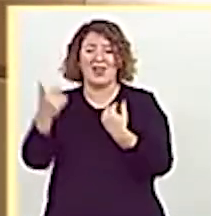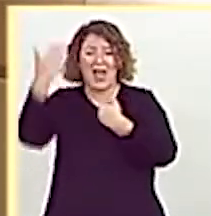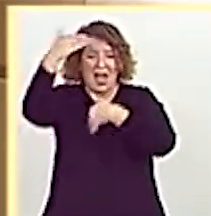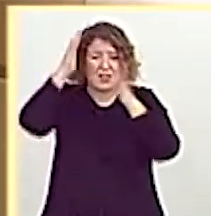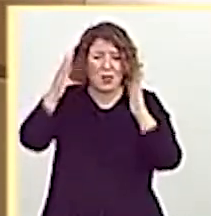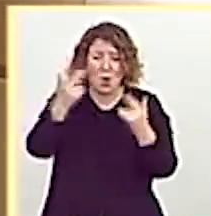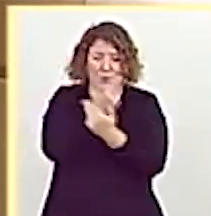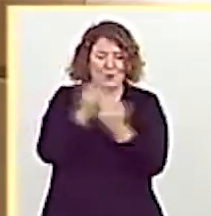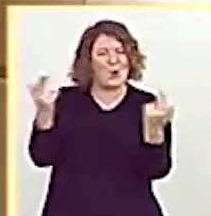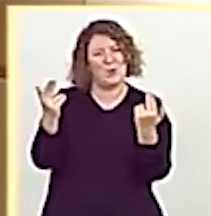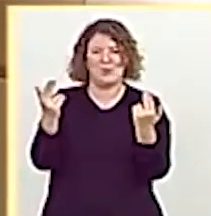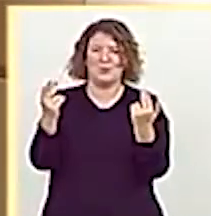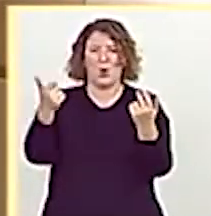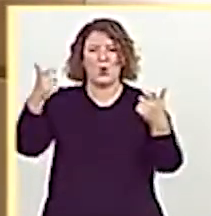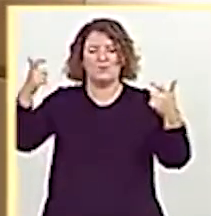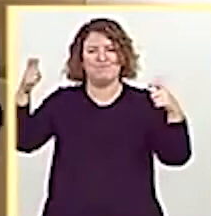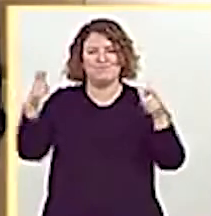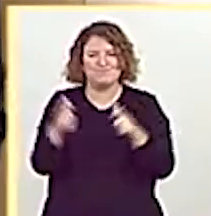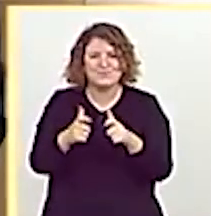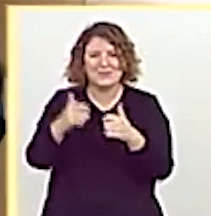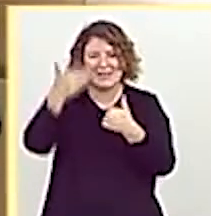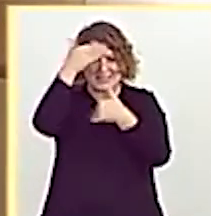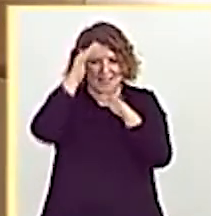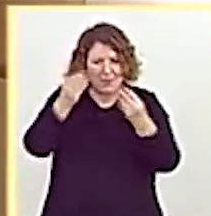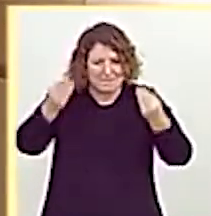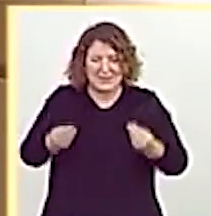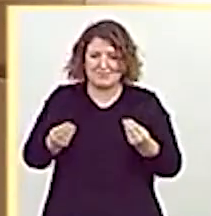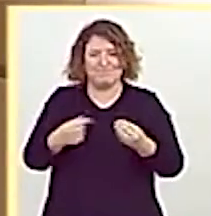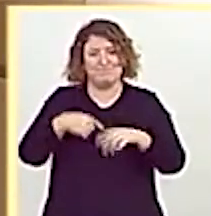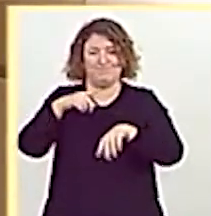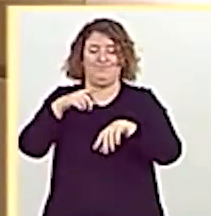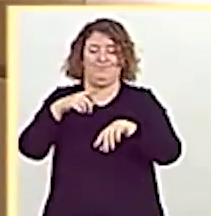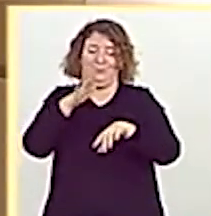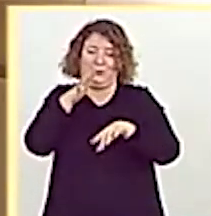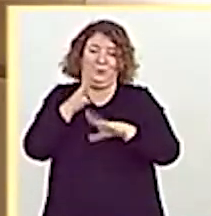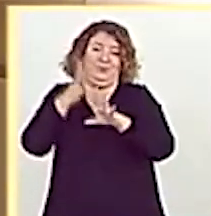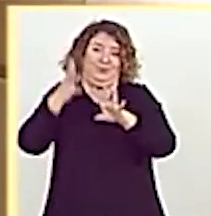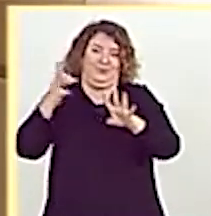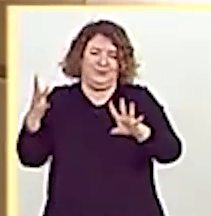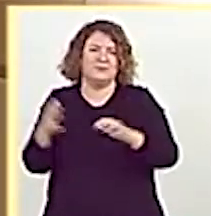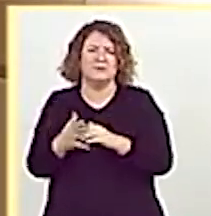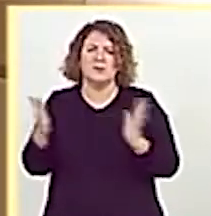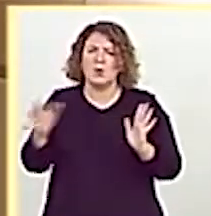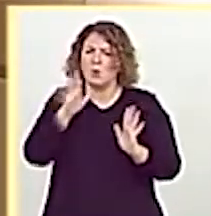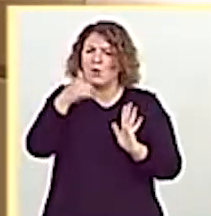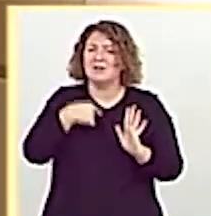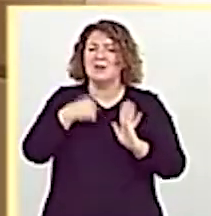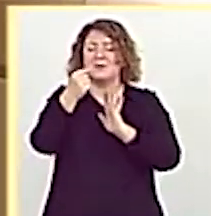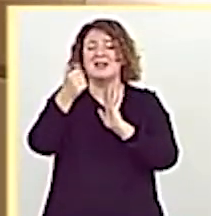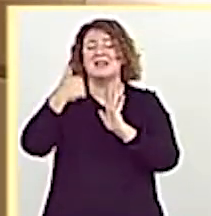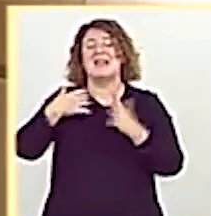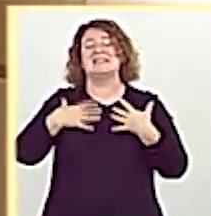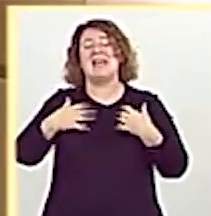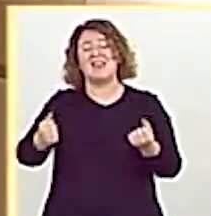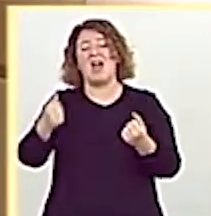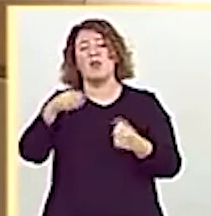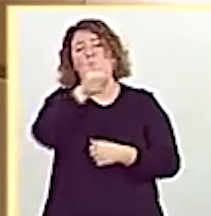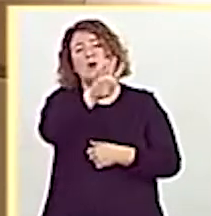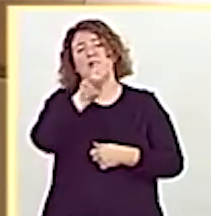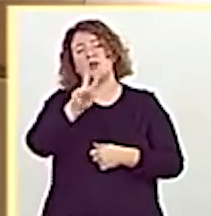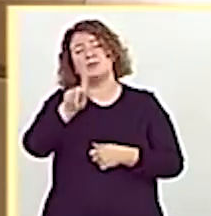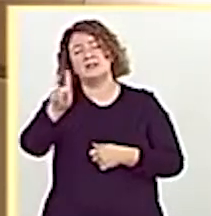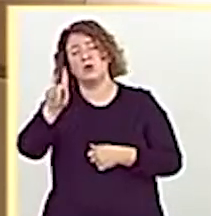al público se hayan visto mermados en la atención necesaria. Pero llevo esto a tomar medidas, como la Orden de Sanidad 421